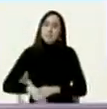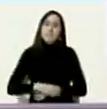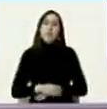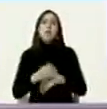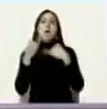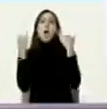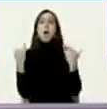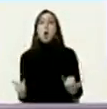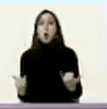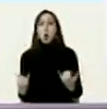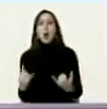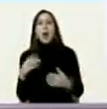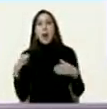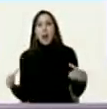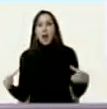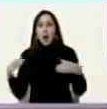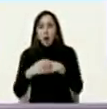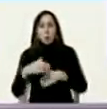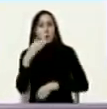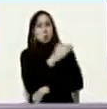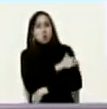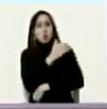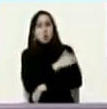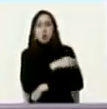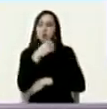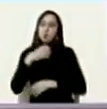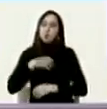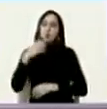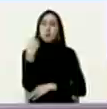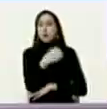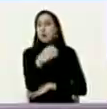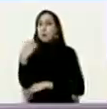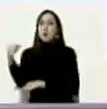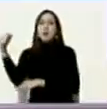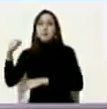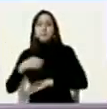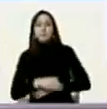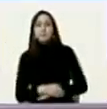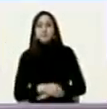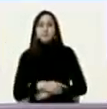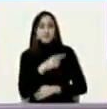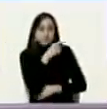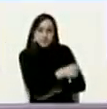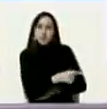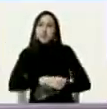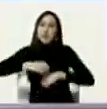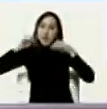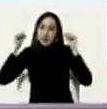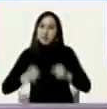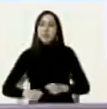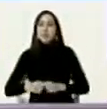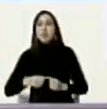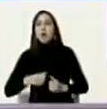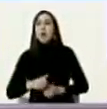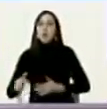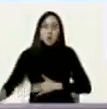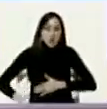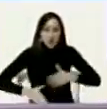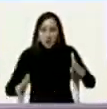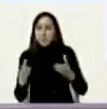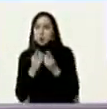vez la oposición no patee la mesa porque esta vez la oposición no rompa el camino del diálogo